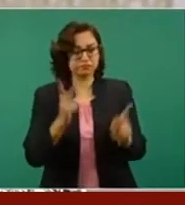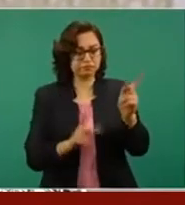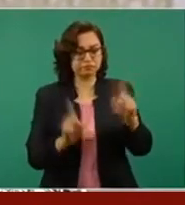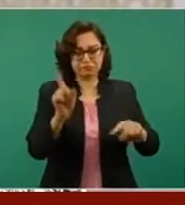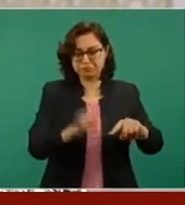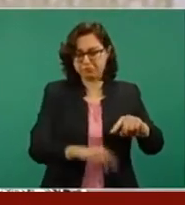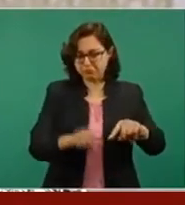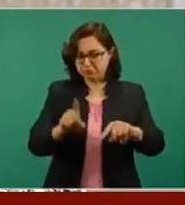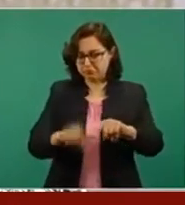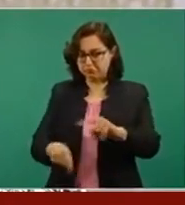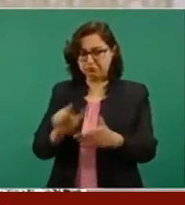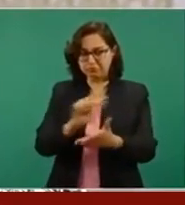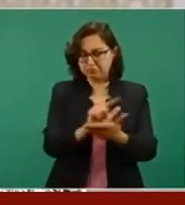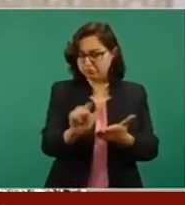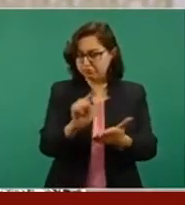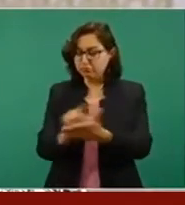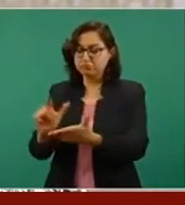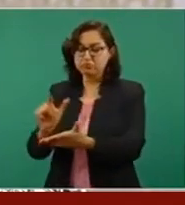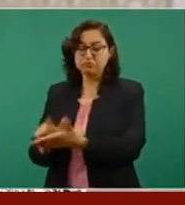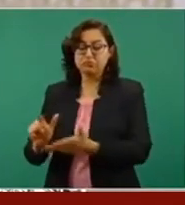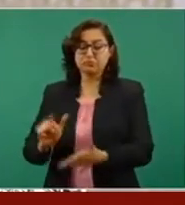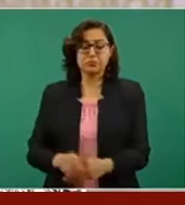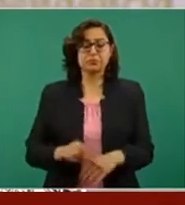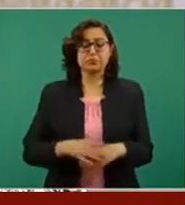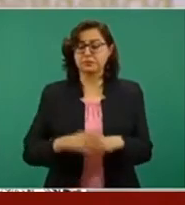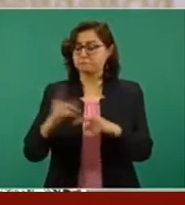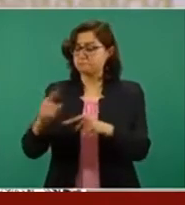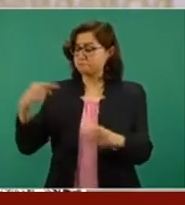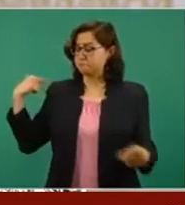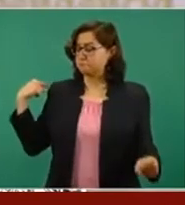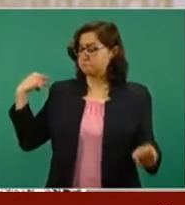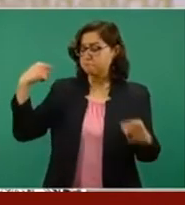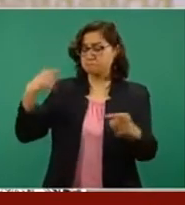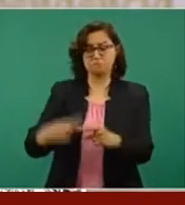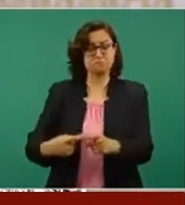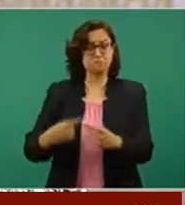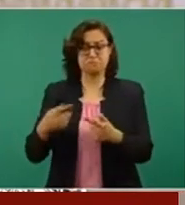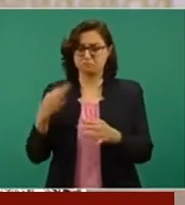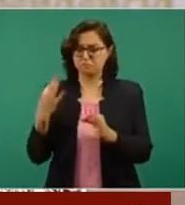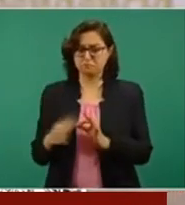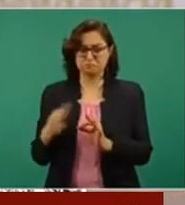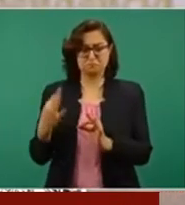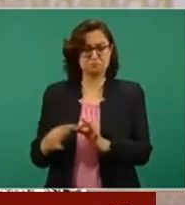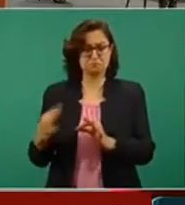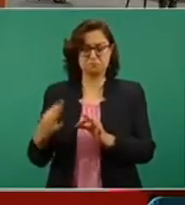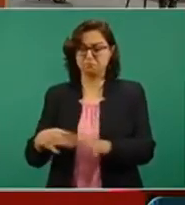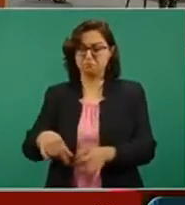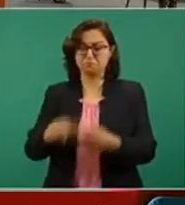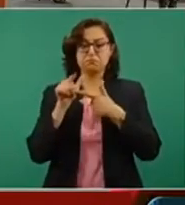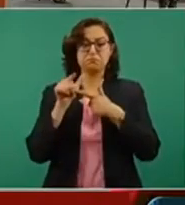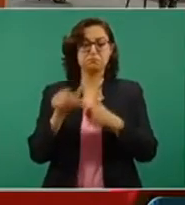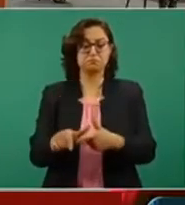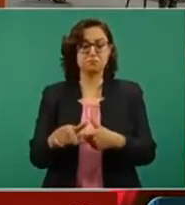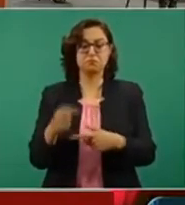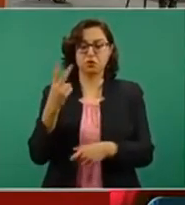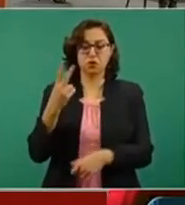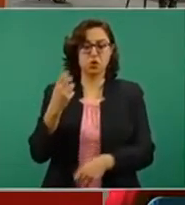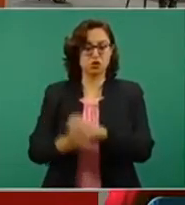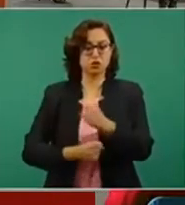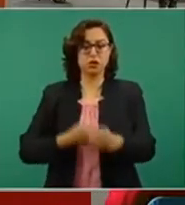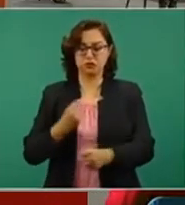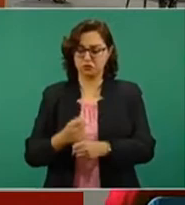se ha dejado de llevar a cabo esa coordinación y ese trabajo permanente durante estos dos años.